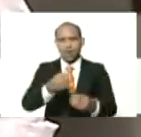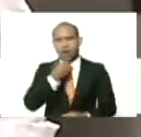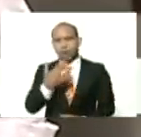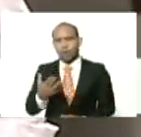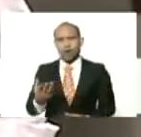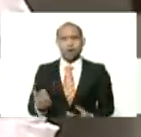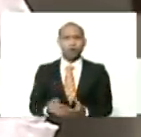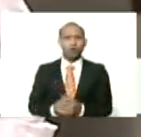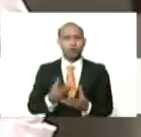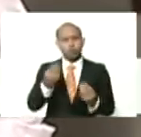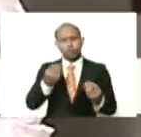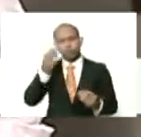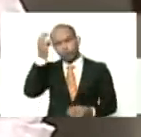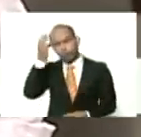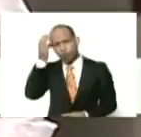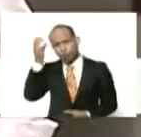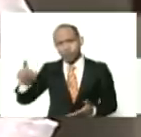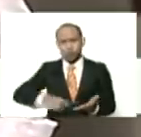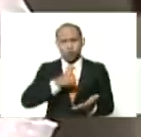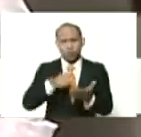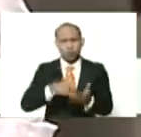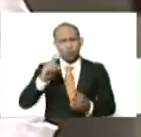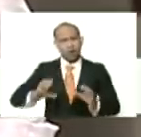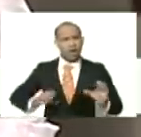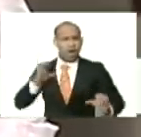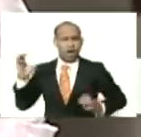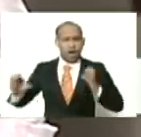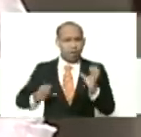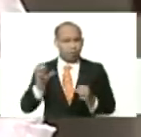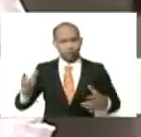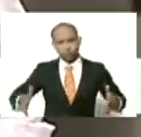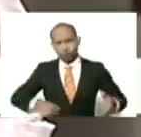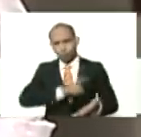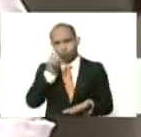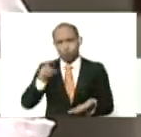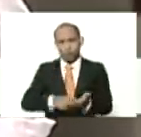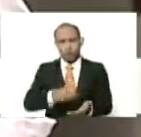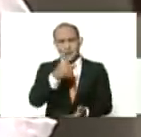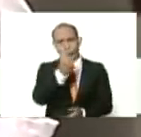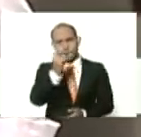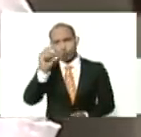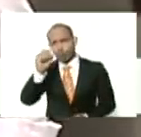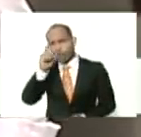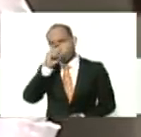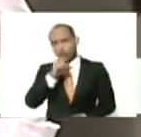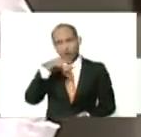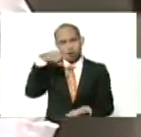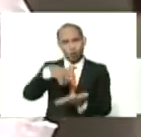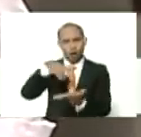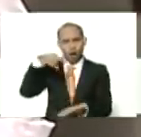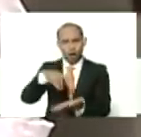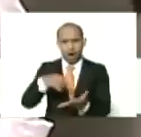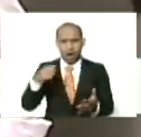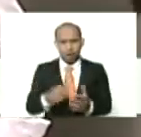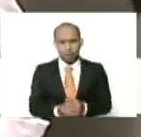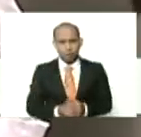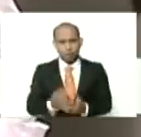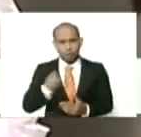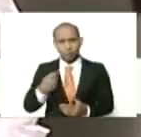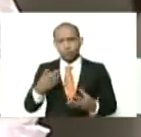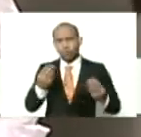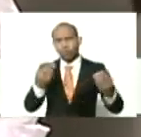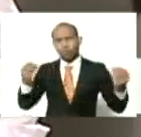con muchísima ilusión, muy animado, la, con los 200 años, de Carabobo, me hace mucha